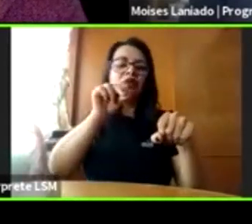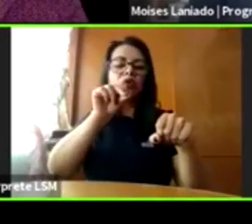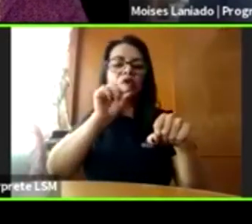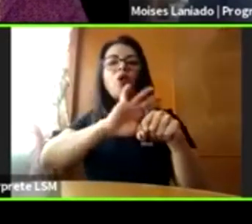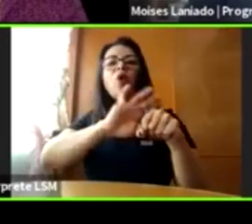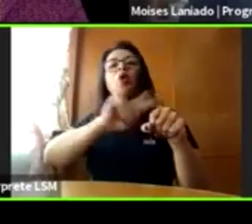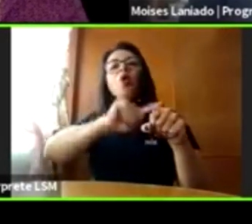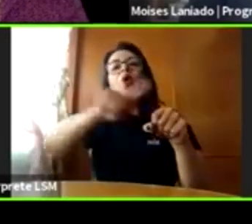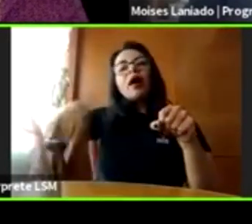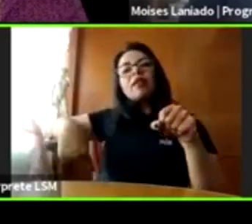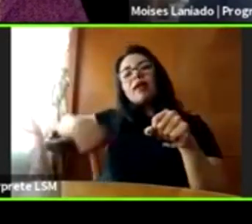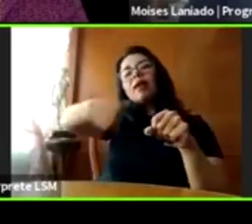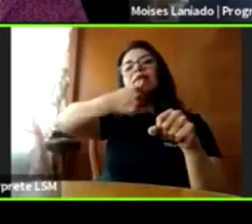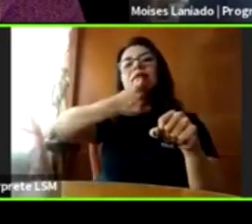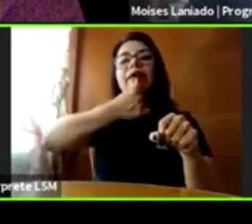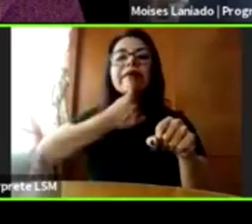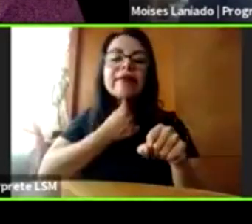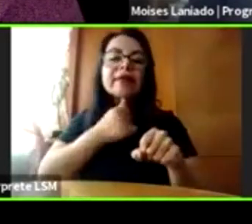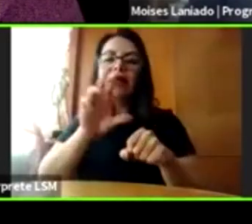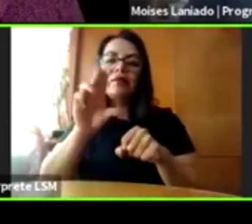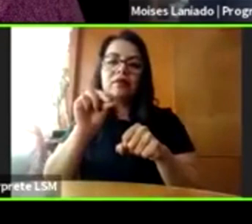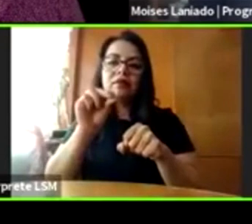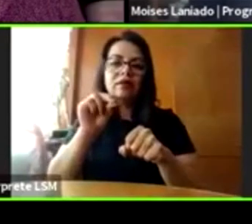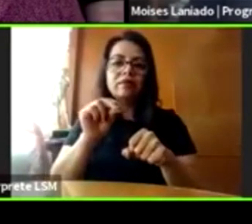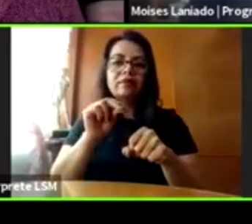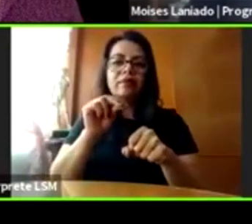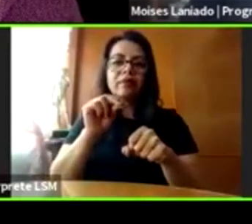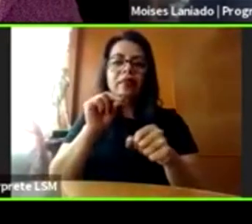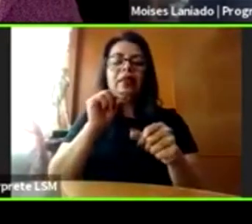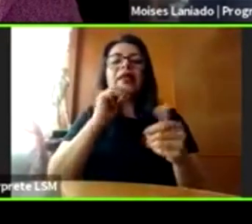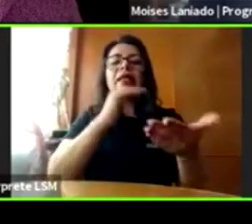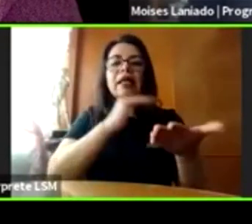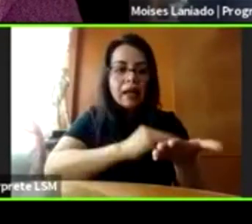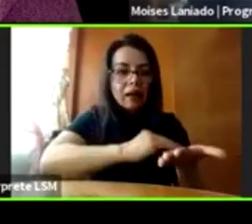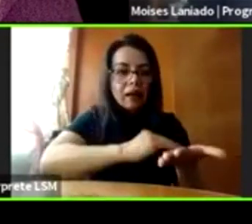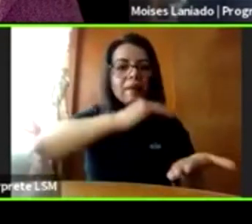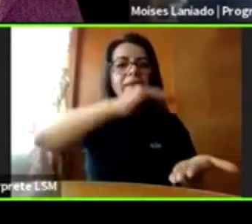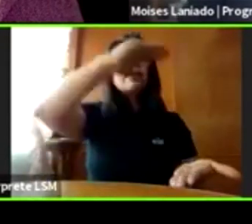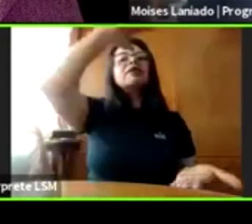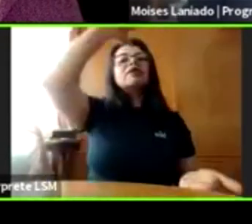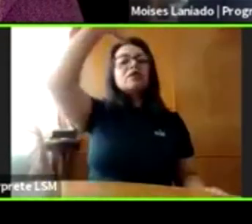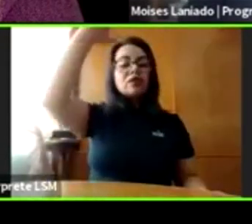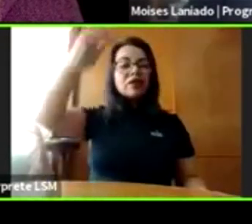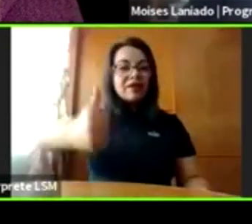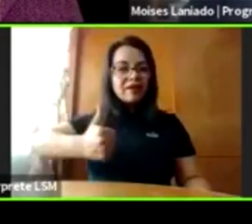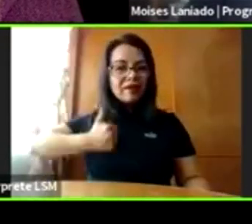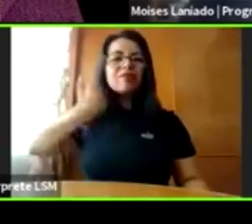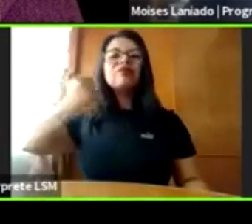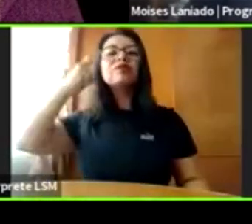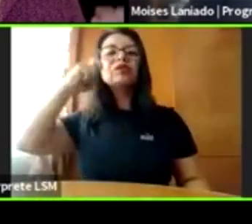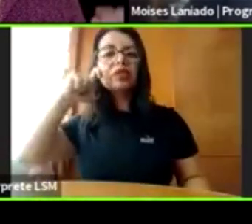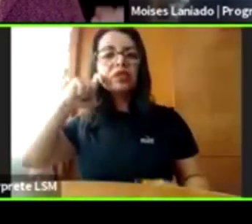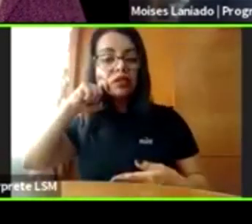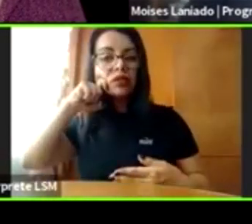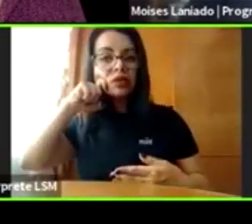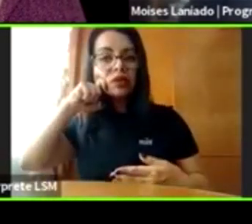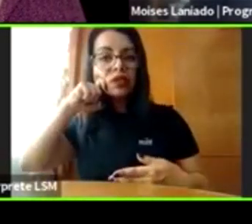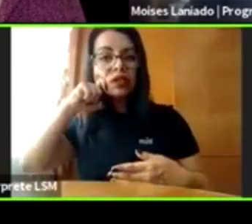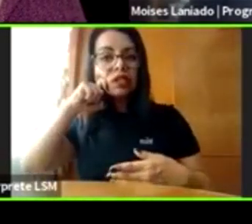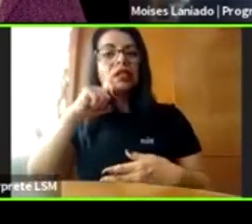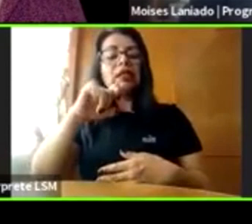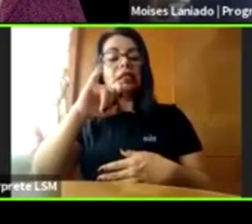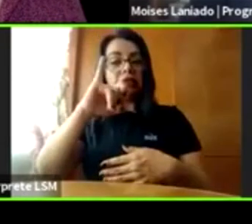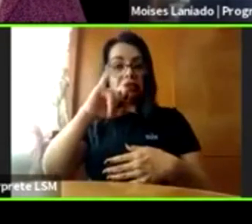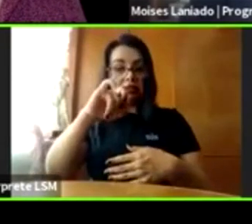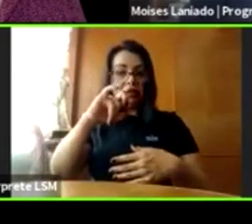vaginal, que la mayoría del abuso tiene que ver con un tema de poder,